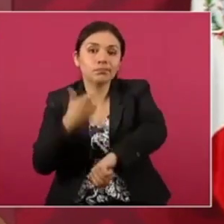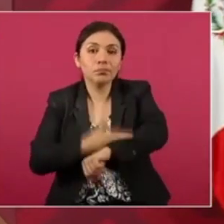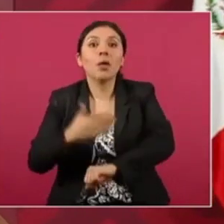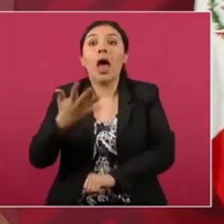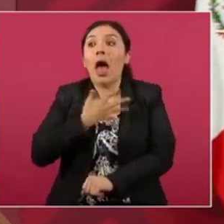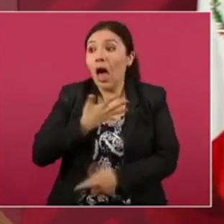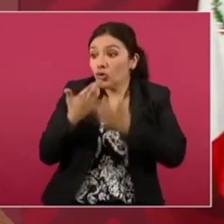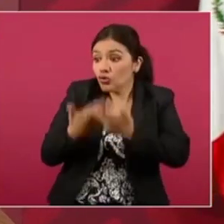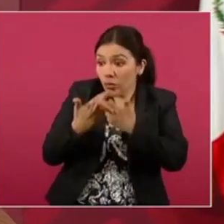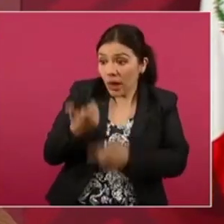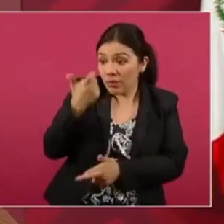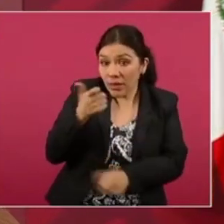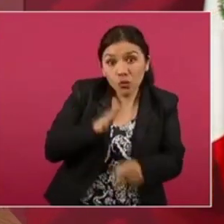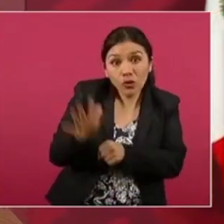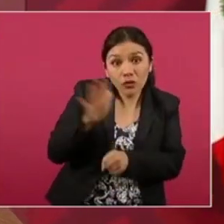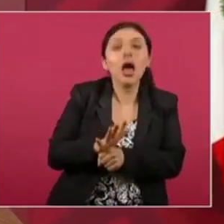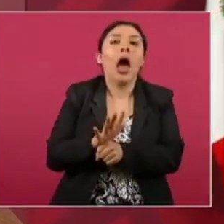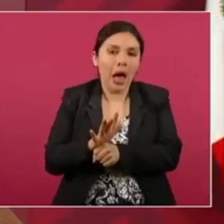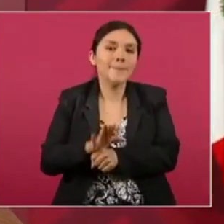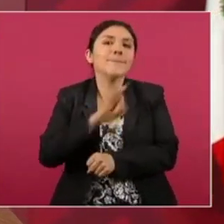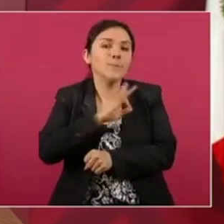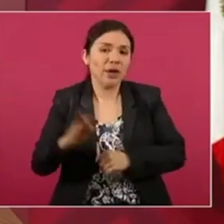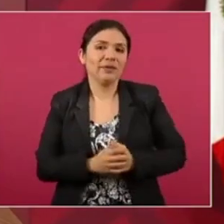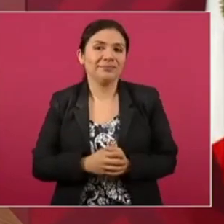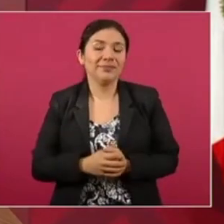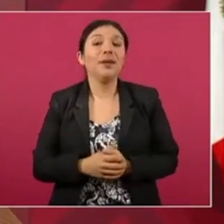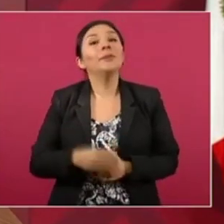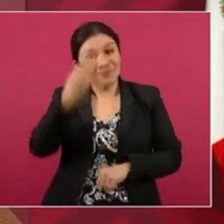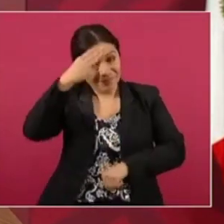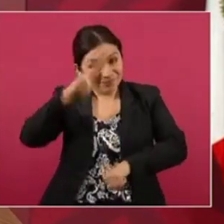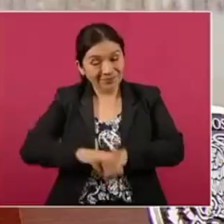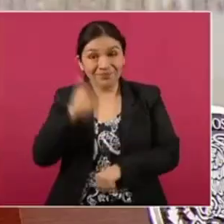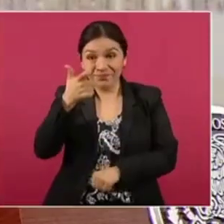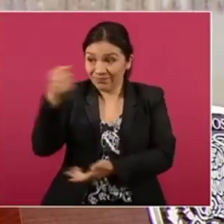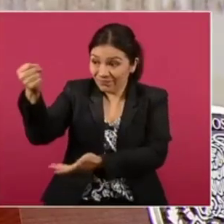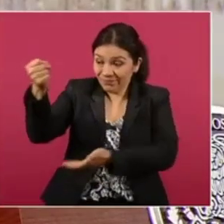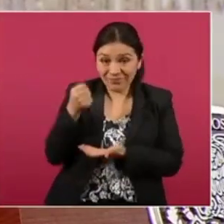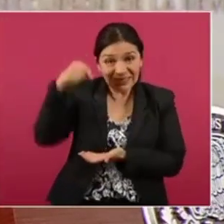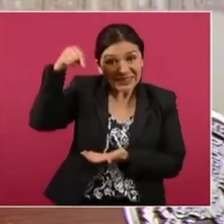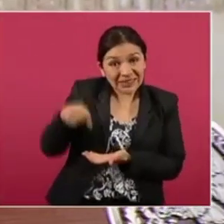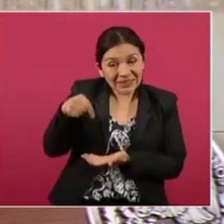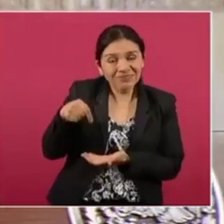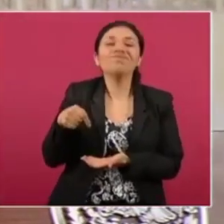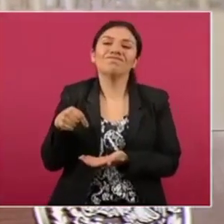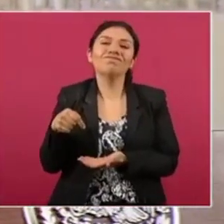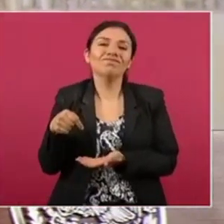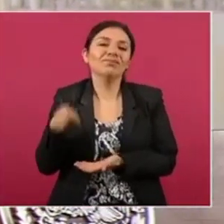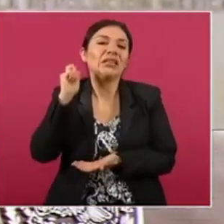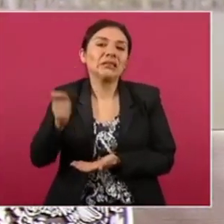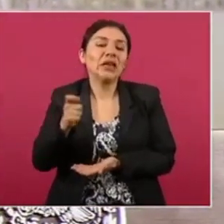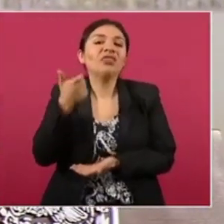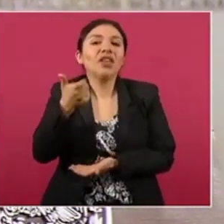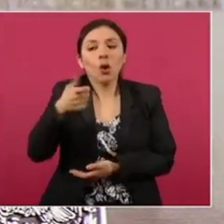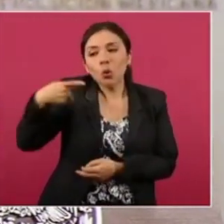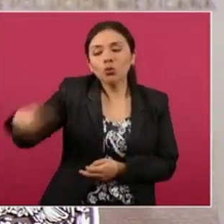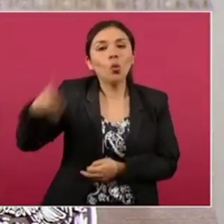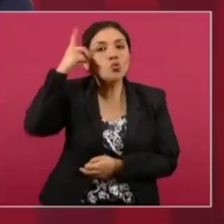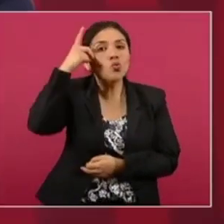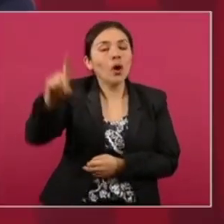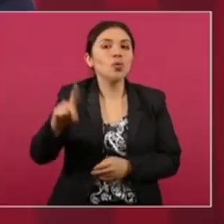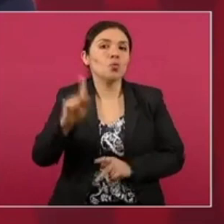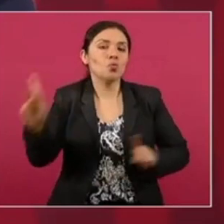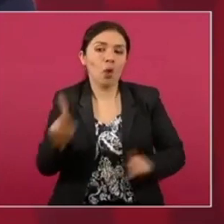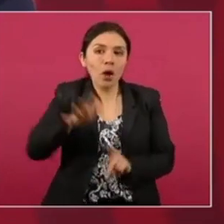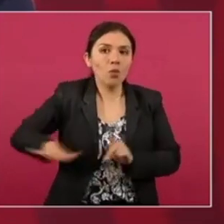económicas, sin olvidar de que el presupuesto, como siempre lo decimos, es dinero del pueblo y lo tenemos que